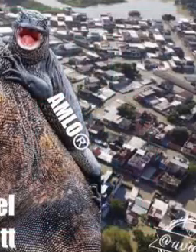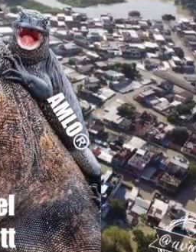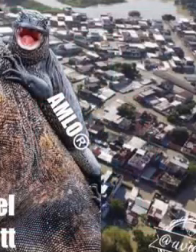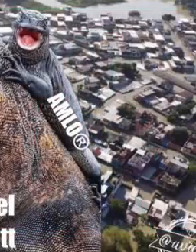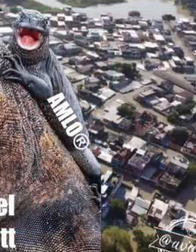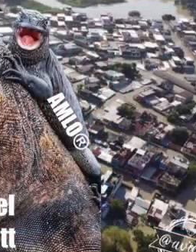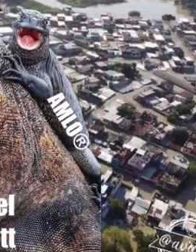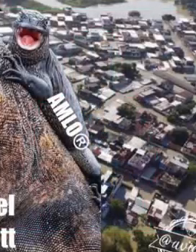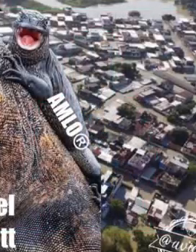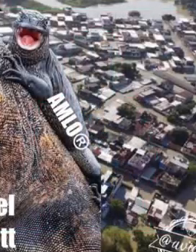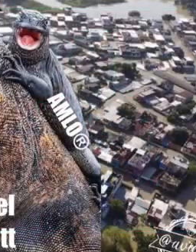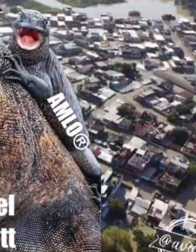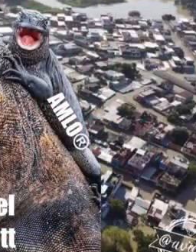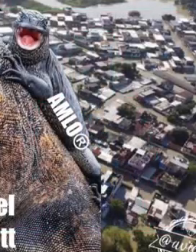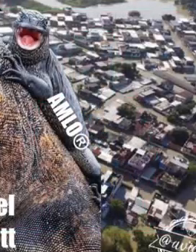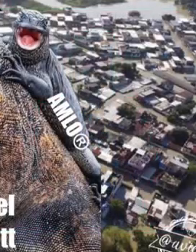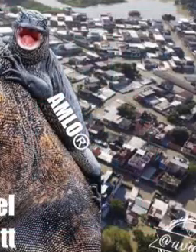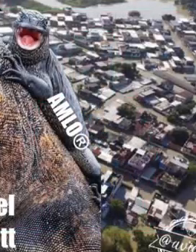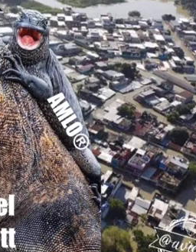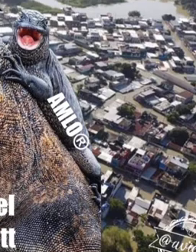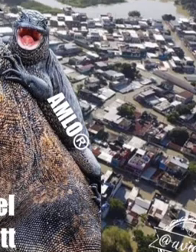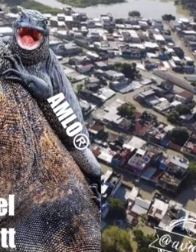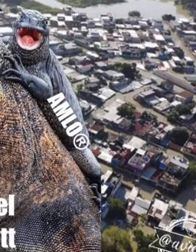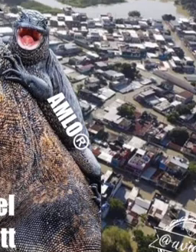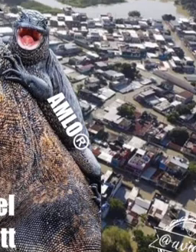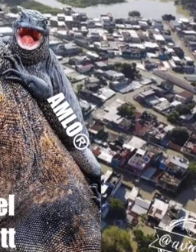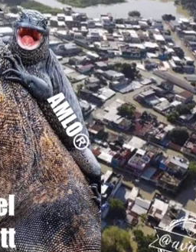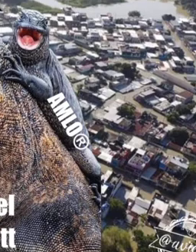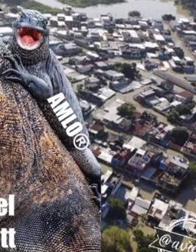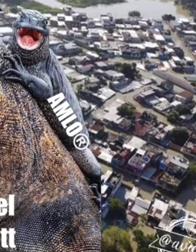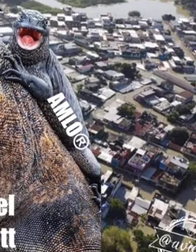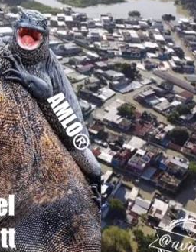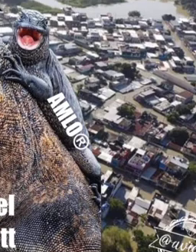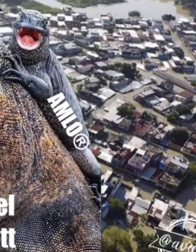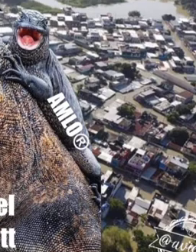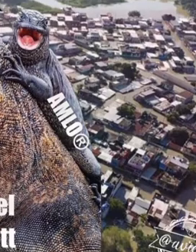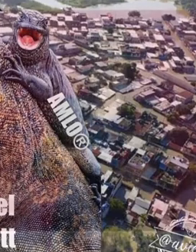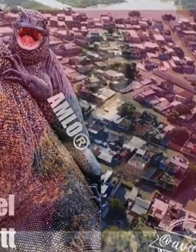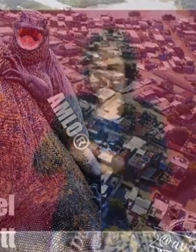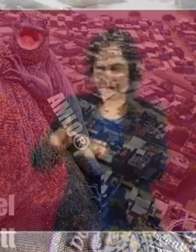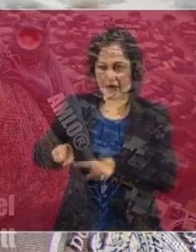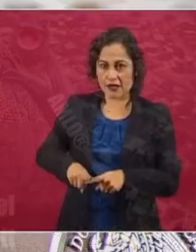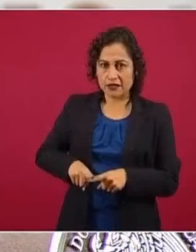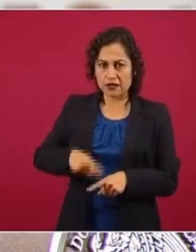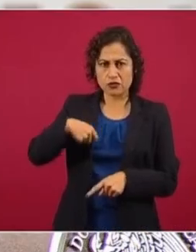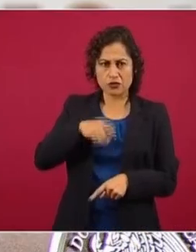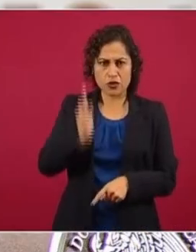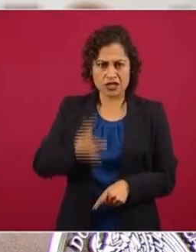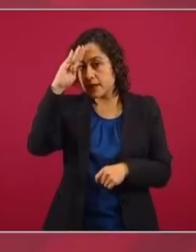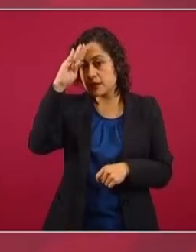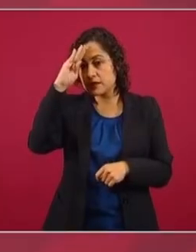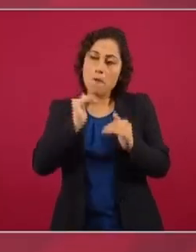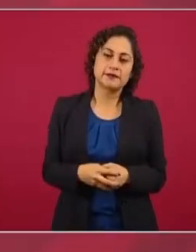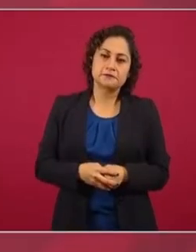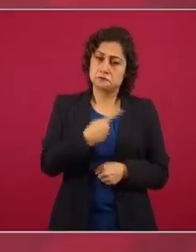¿O no les gusta que estemos en contra del racismo, porque ellos se sienten de sangre azul?